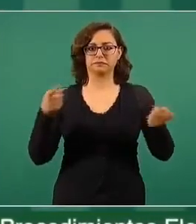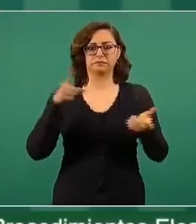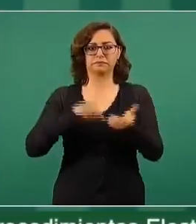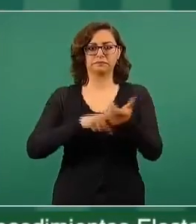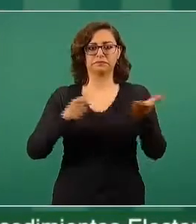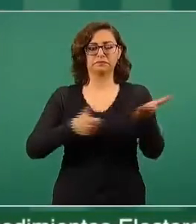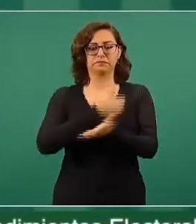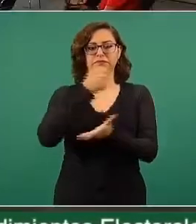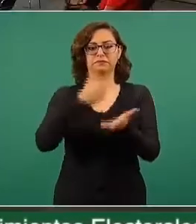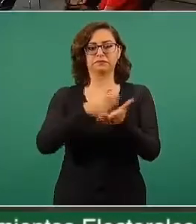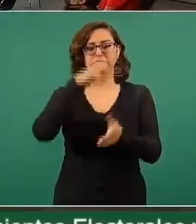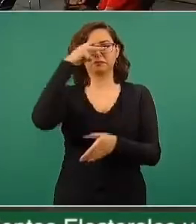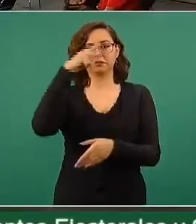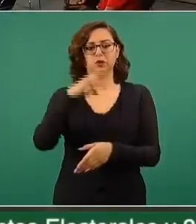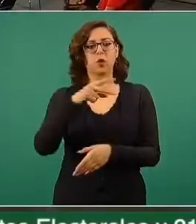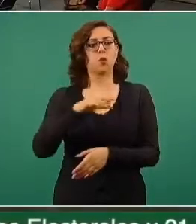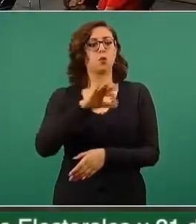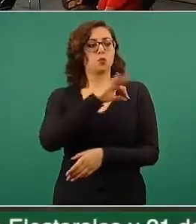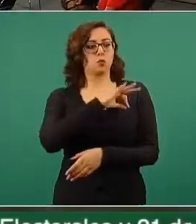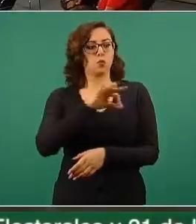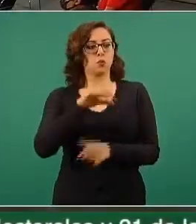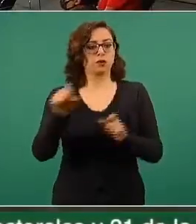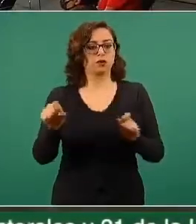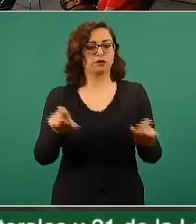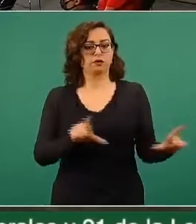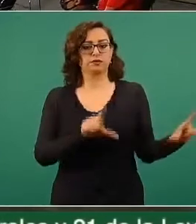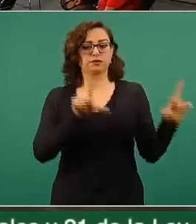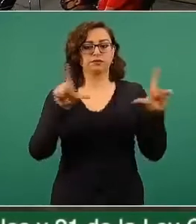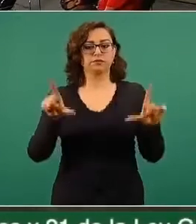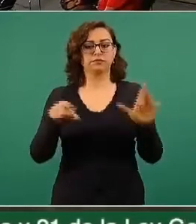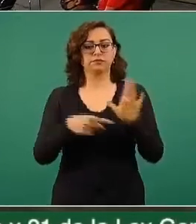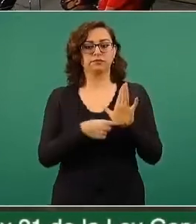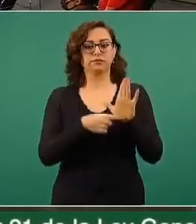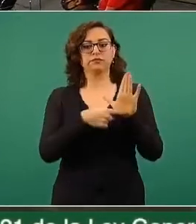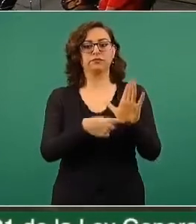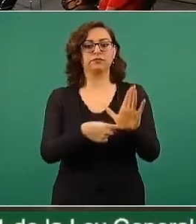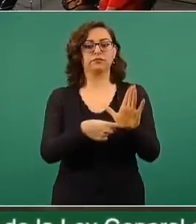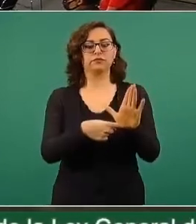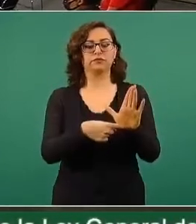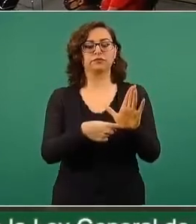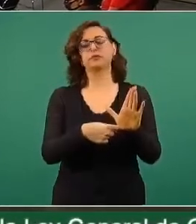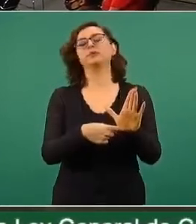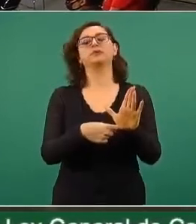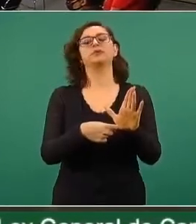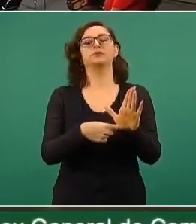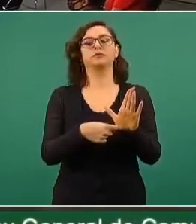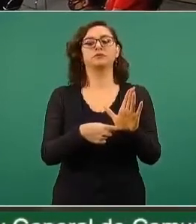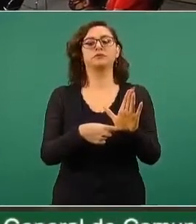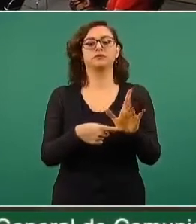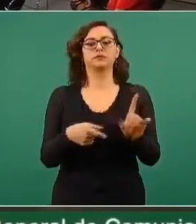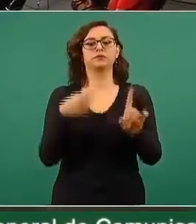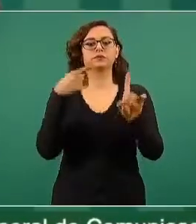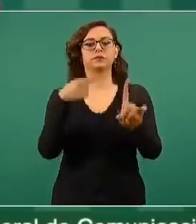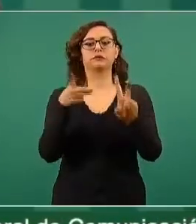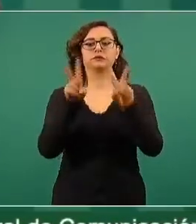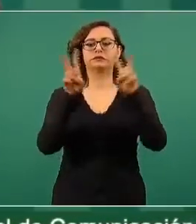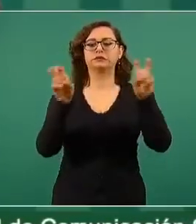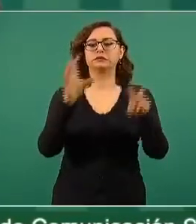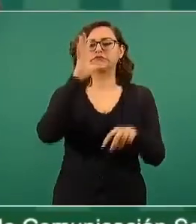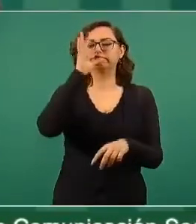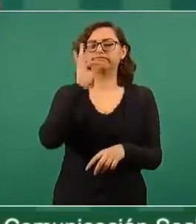Me gustaría que se viera una lámina, sobre todo la que tiene que ver con defunciones,